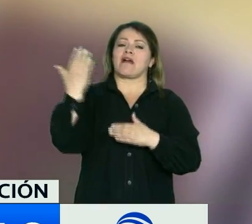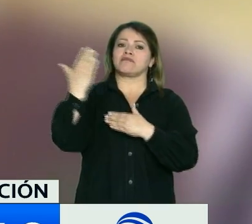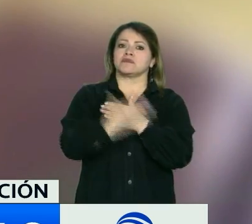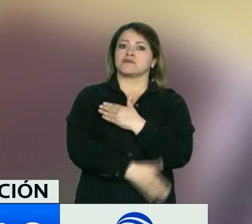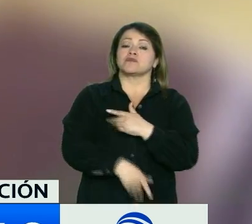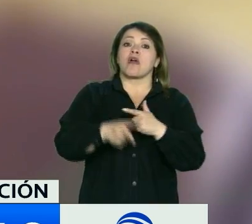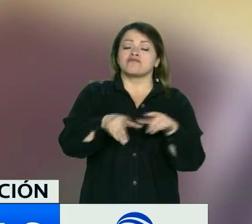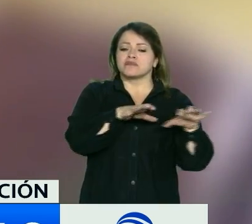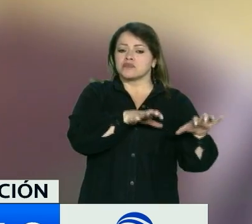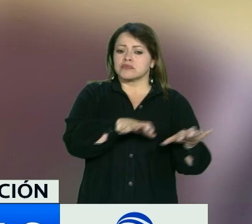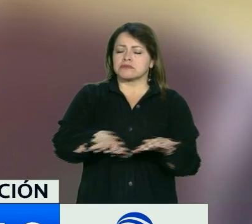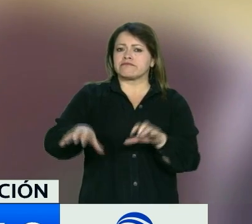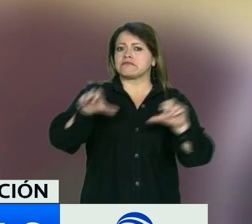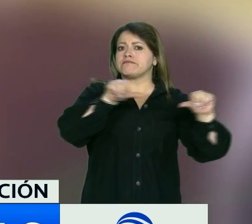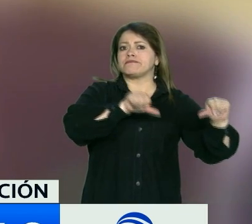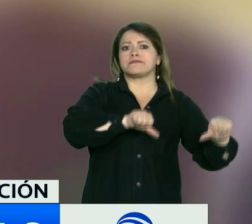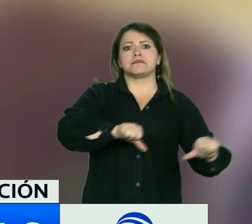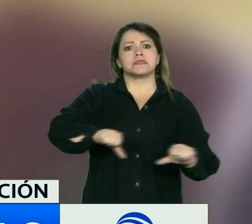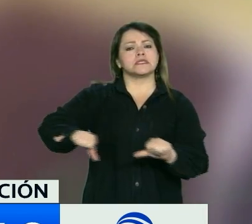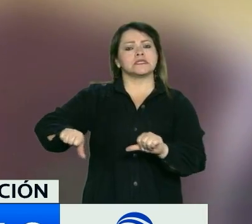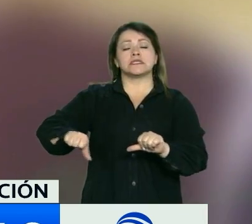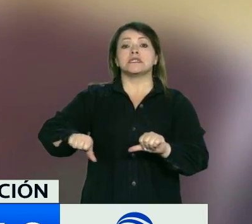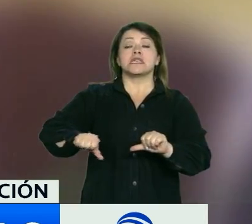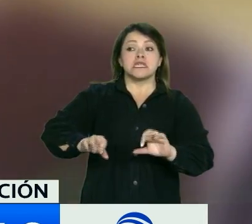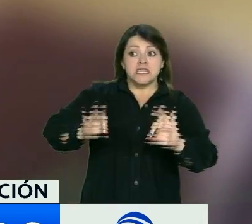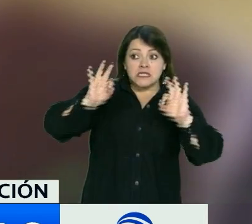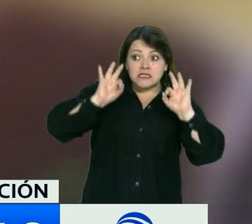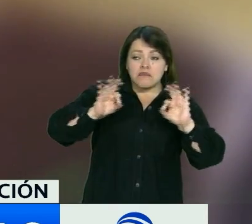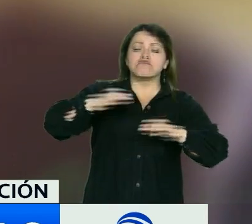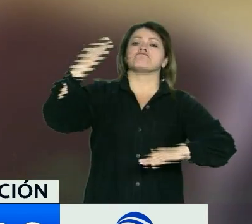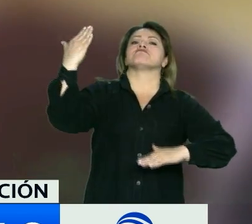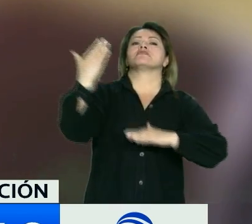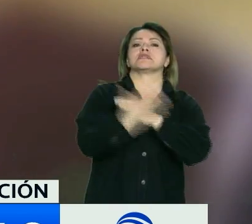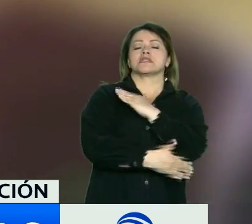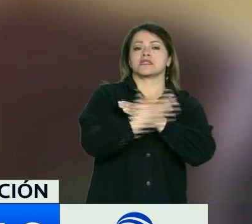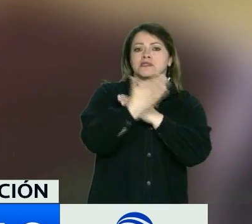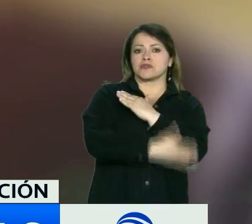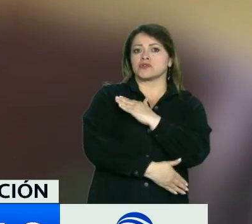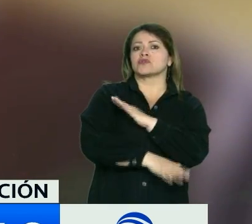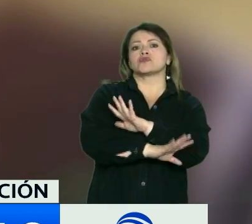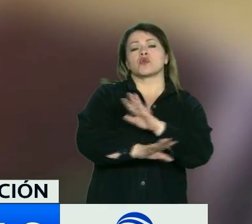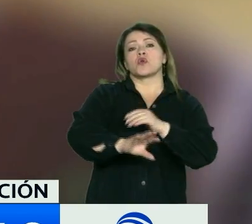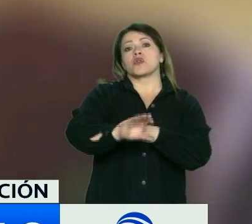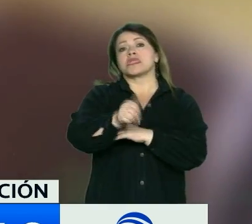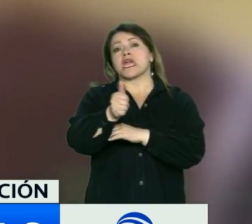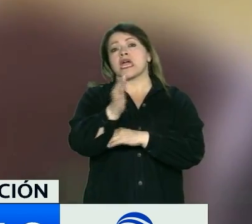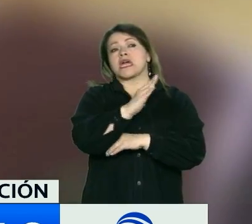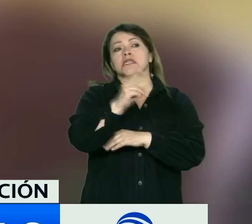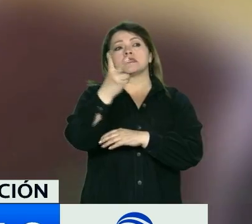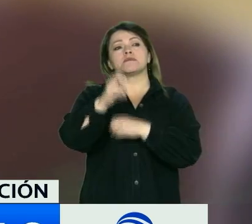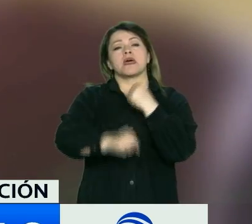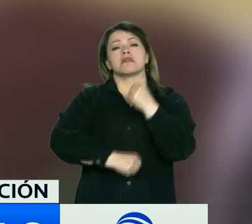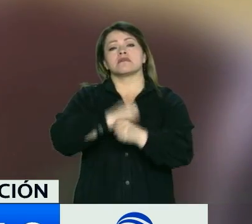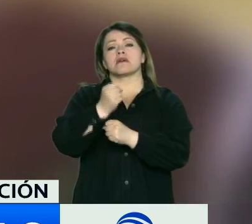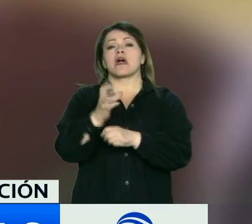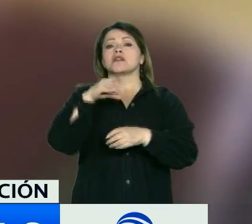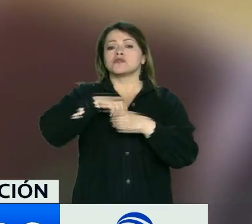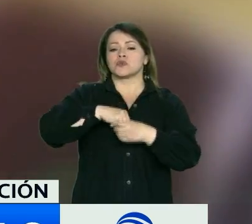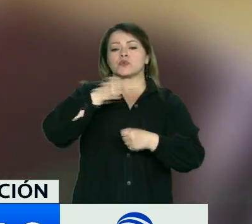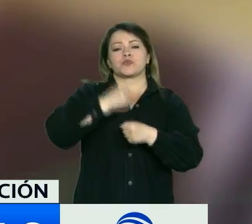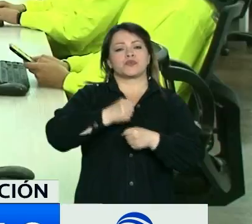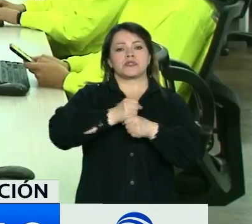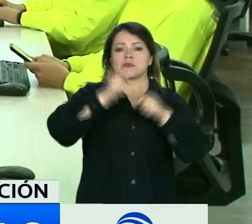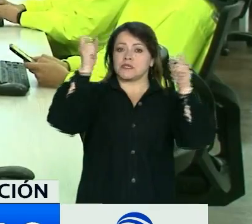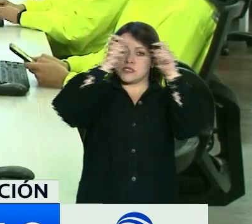si se calificara y se lograra aprobar, daría una sanción de la destitución y una inhabilidad entre 10 y 20 años para estos miembros de la Policía